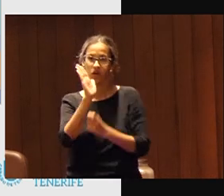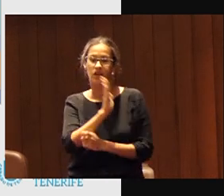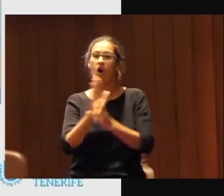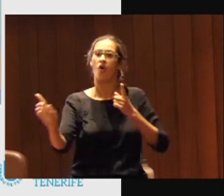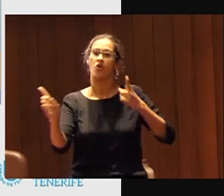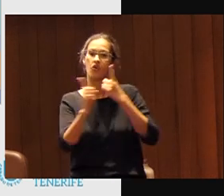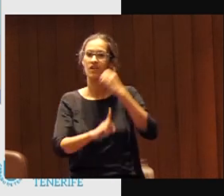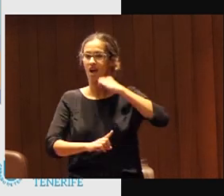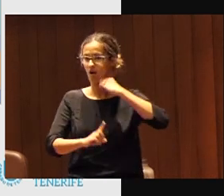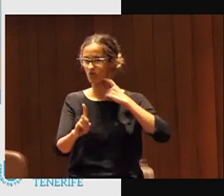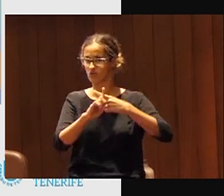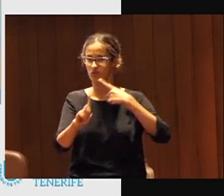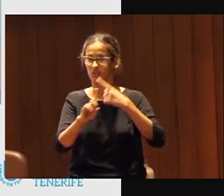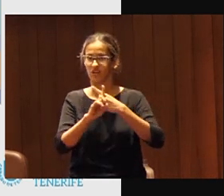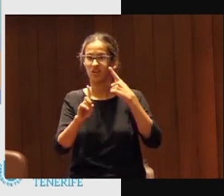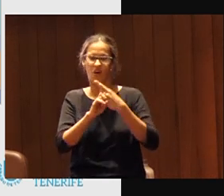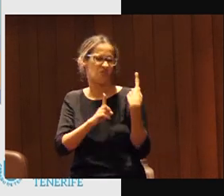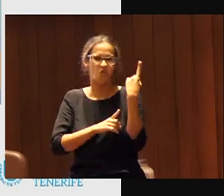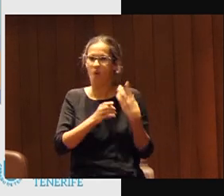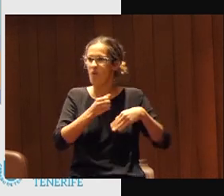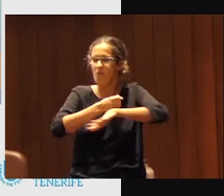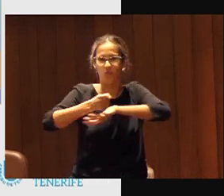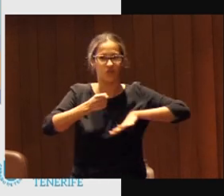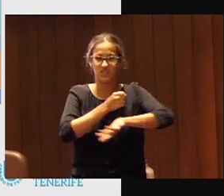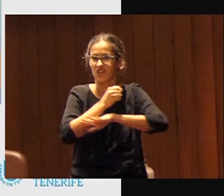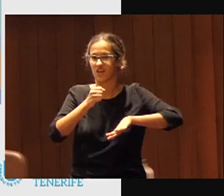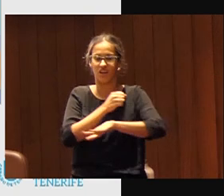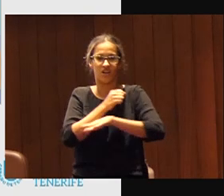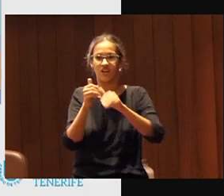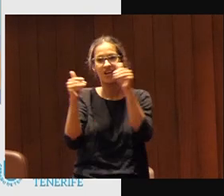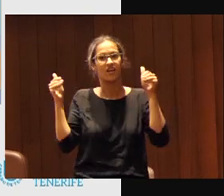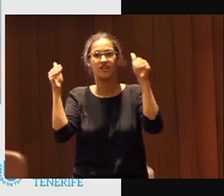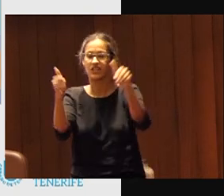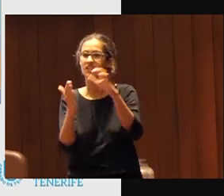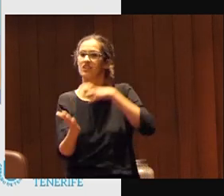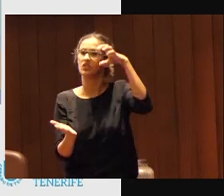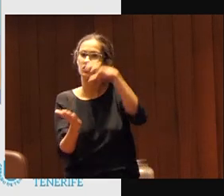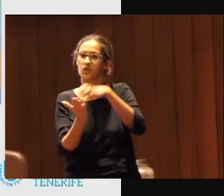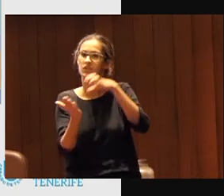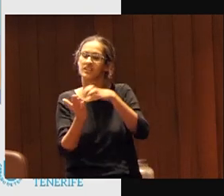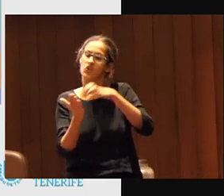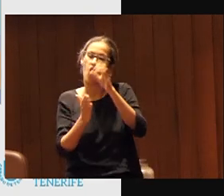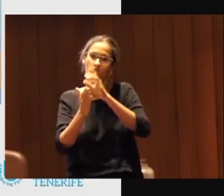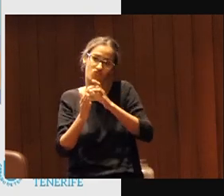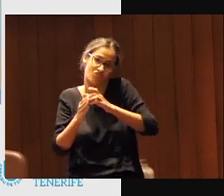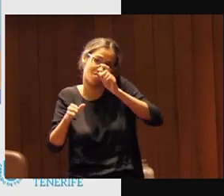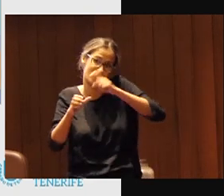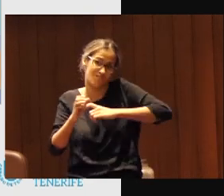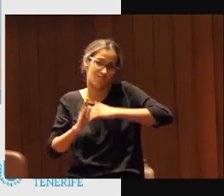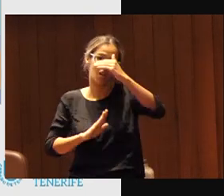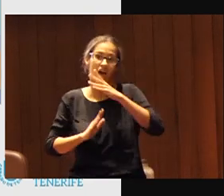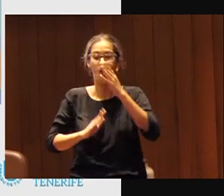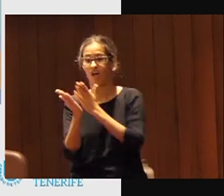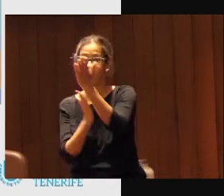sexual hasta ahora tenía uno muy básico y orientado a los centros de alto rendimiento en estos momentos va a ser dos versiones